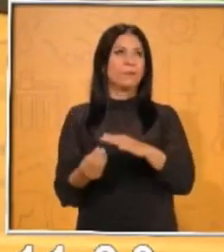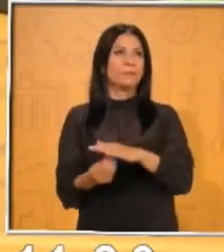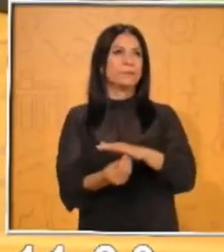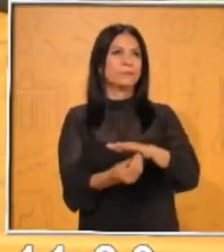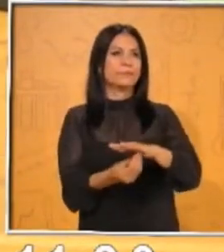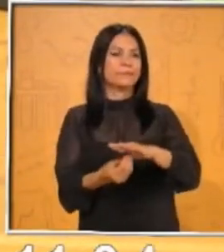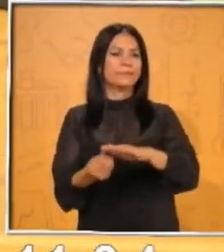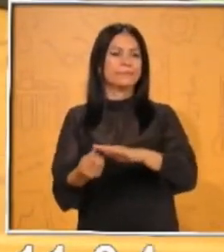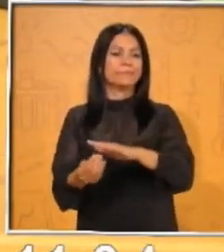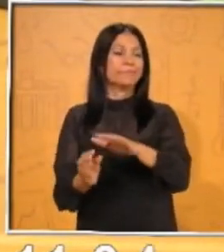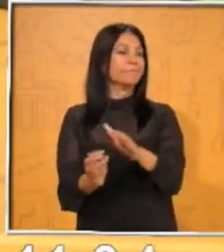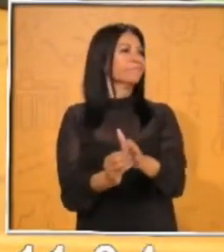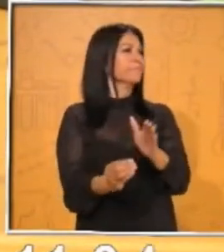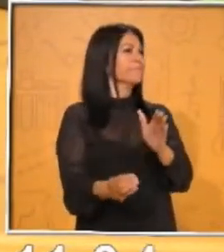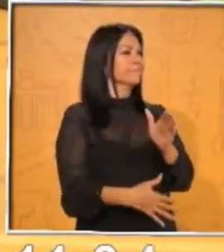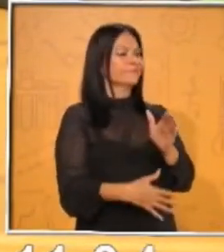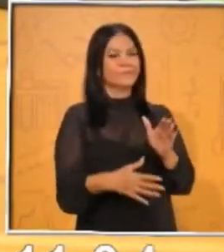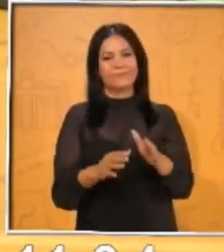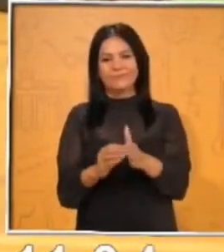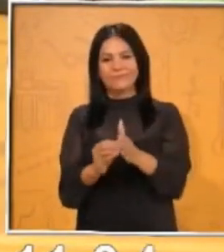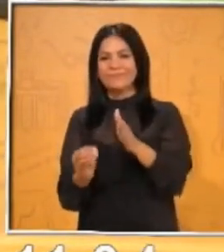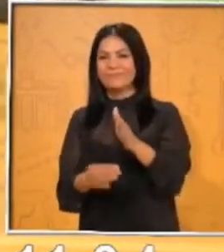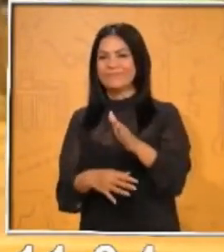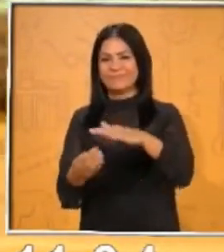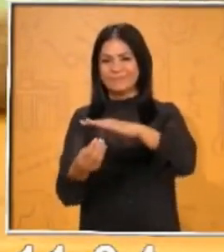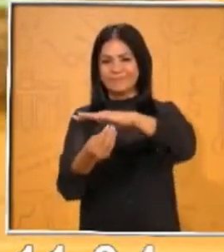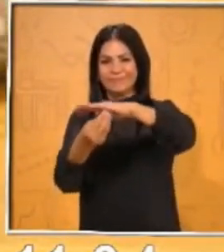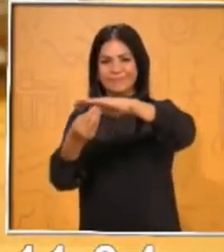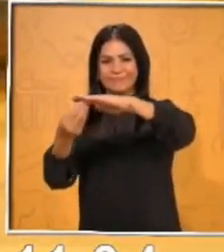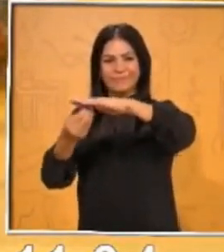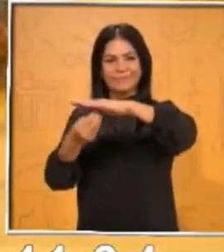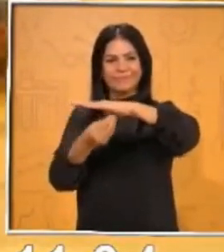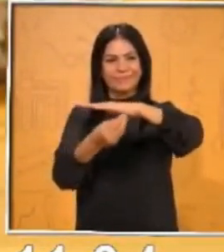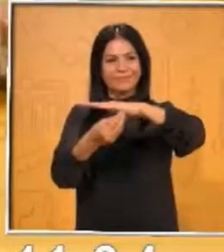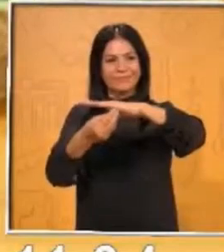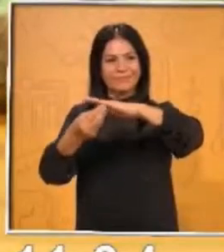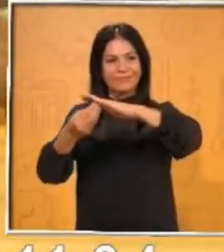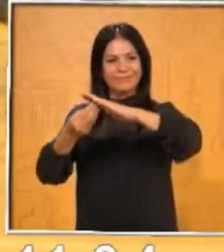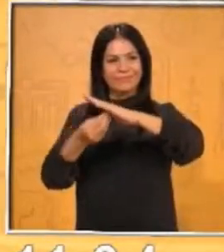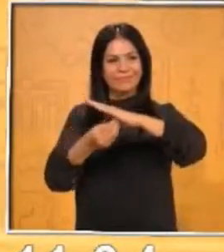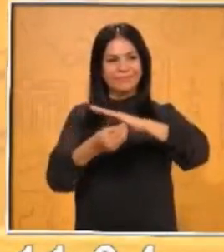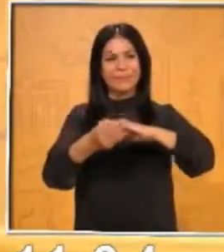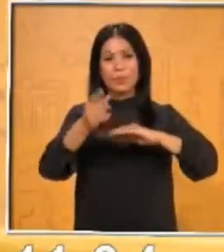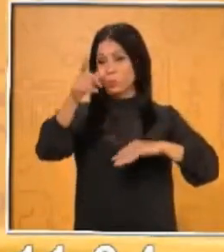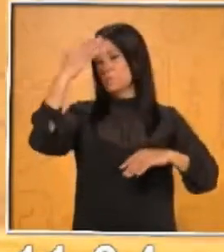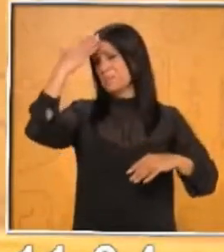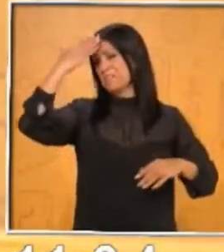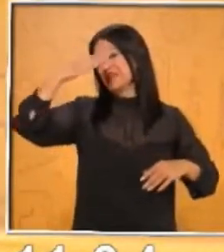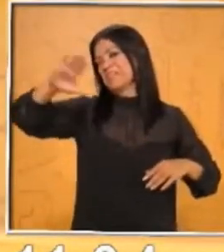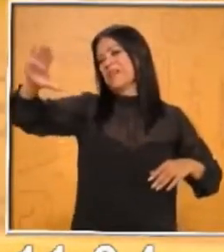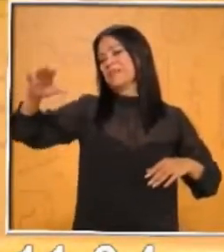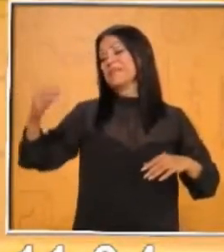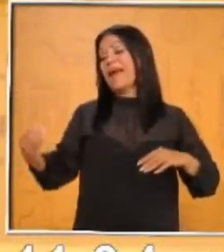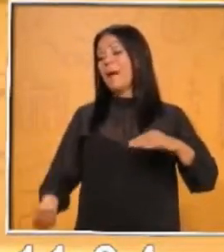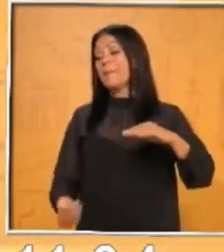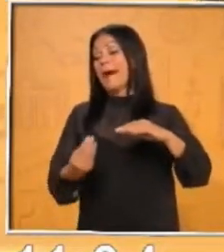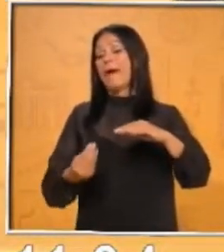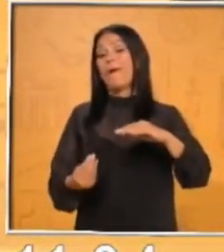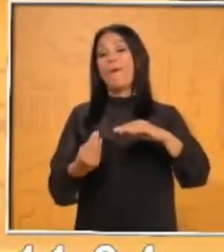puedes simular, si lo pones por debajo de la mesa, que se están moviendo solos, claro, tú ya sabes que es por la atracción